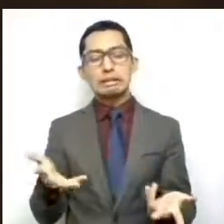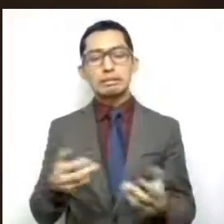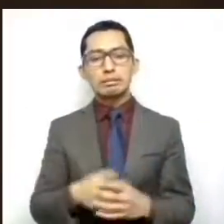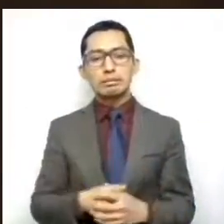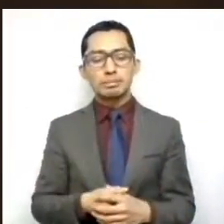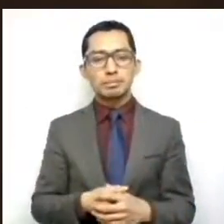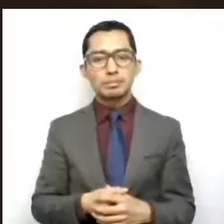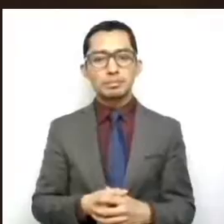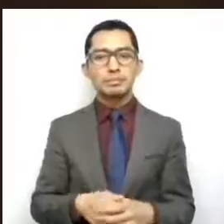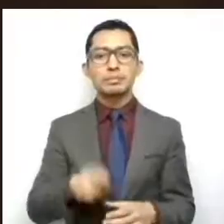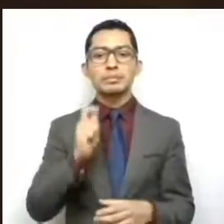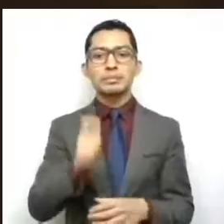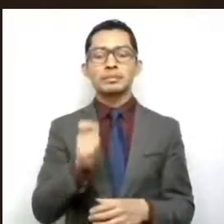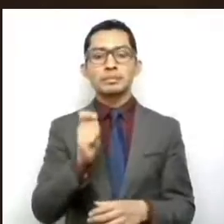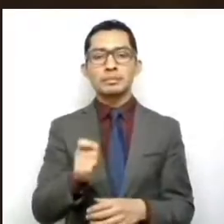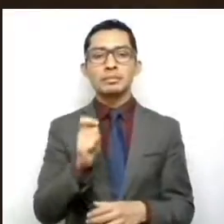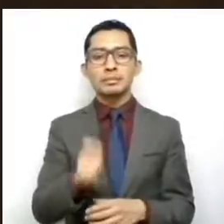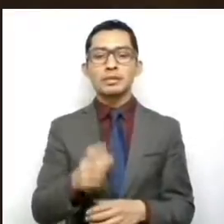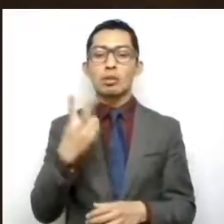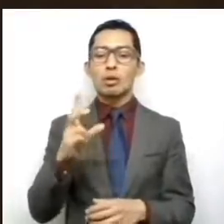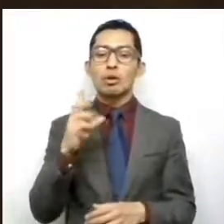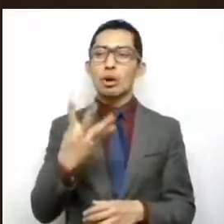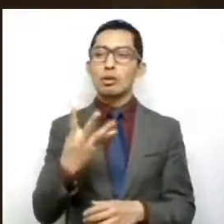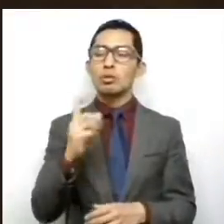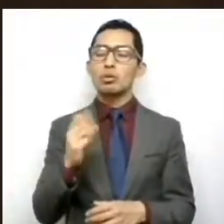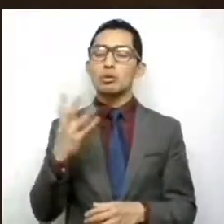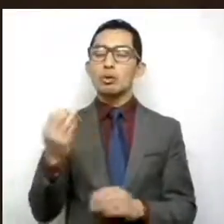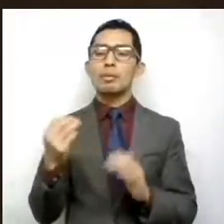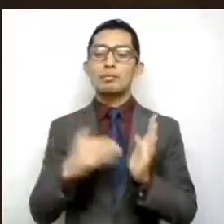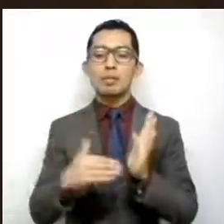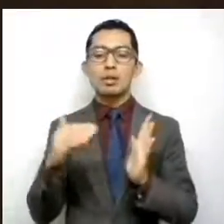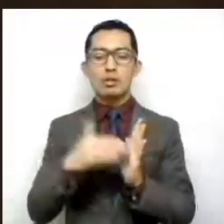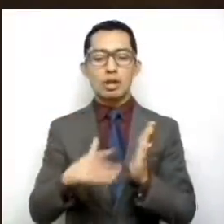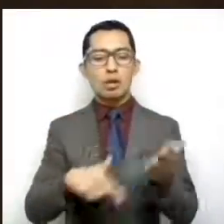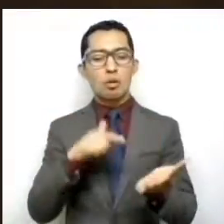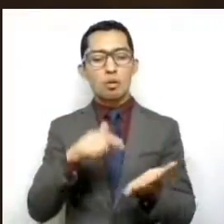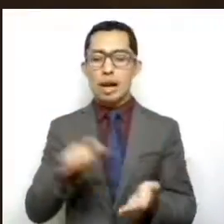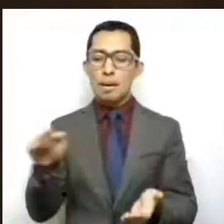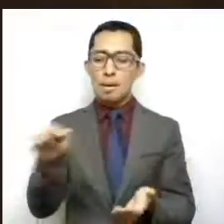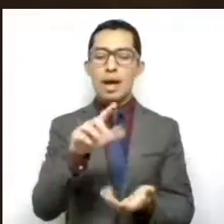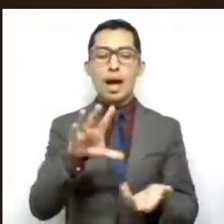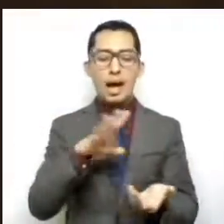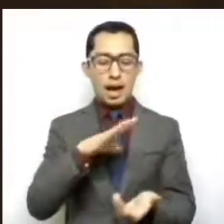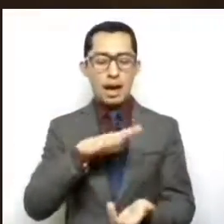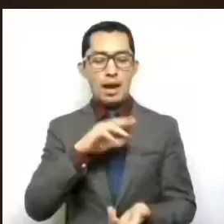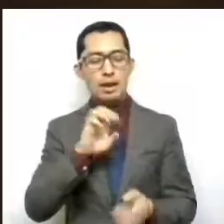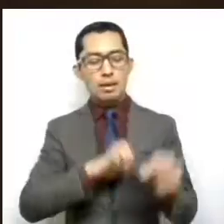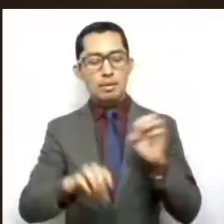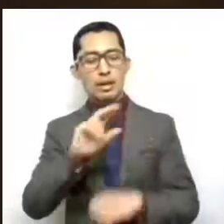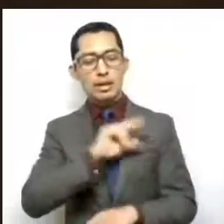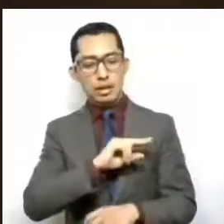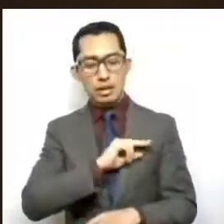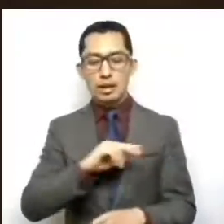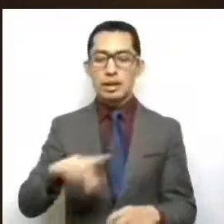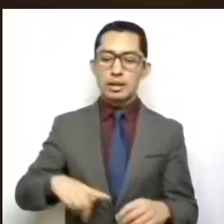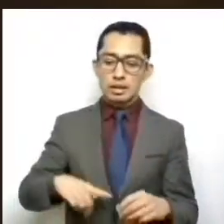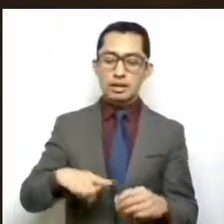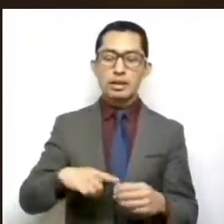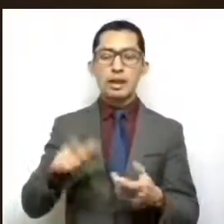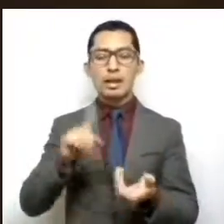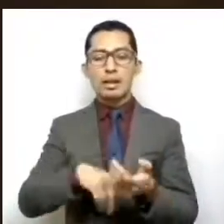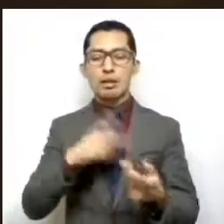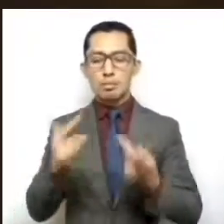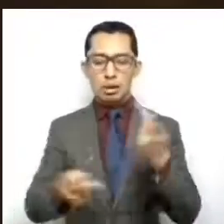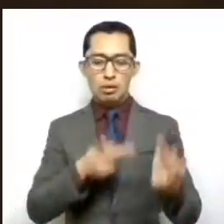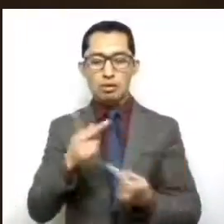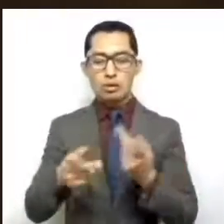Indicándonos que de los 4.9 billones del establecimiento del sector privado y paraestatal registrados en los censos